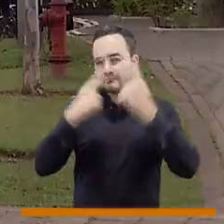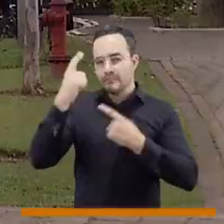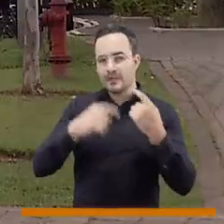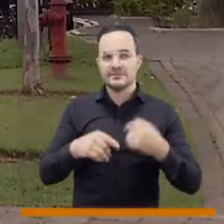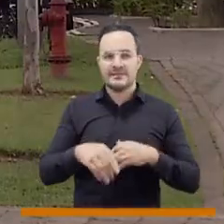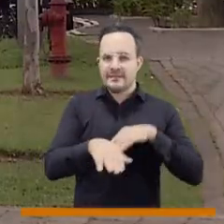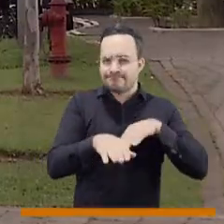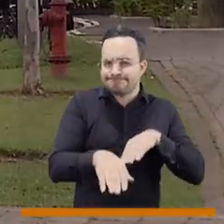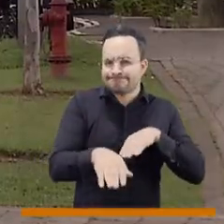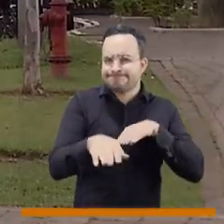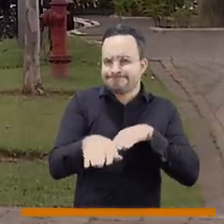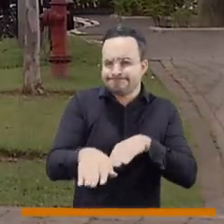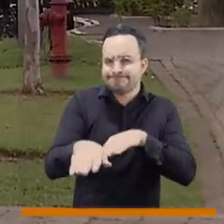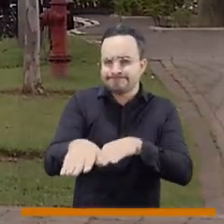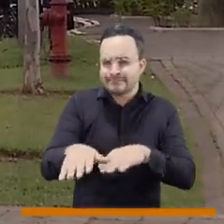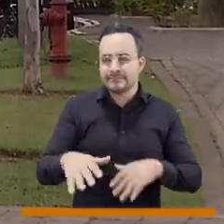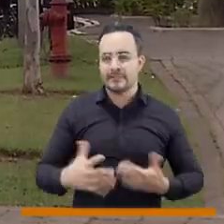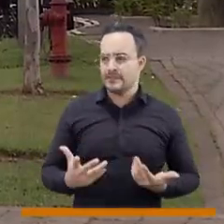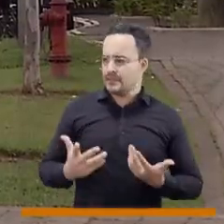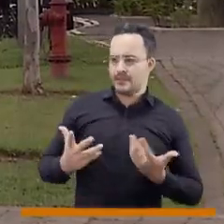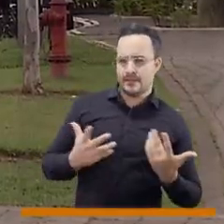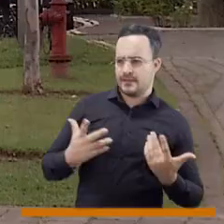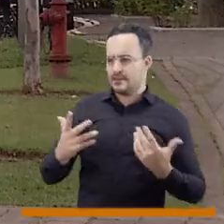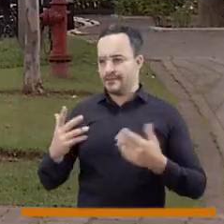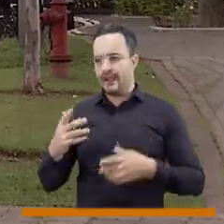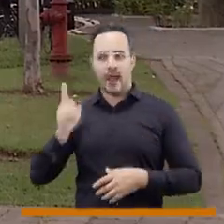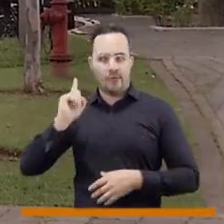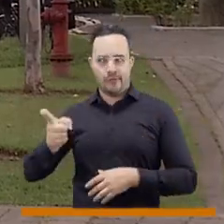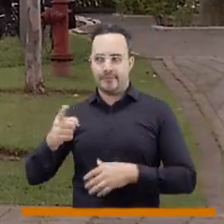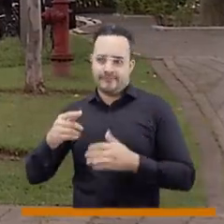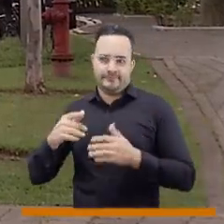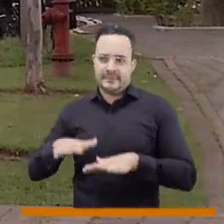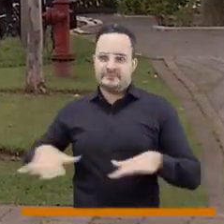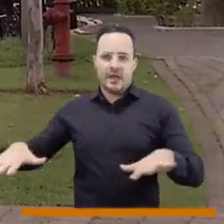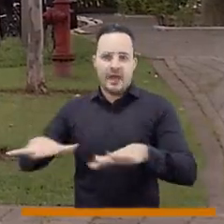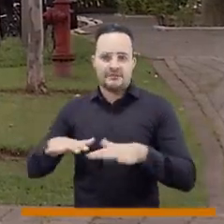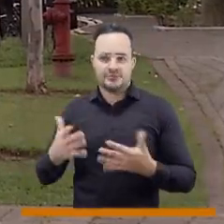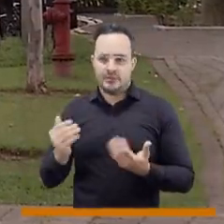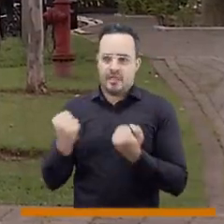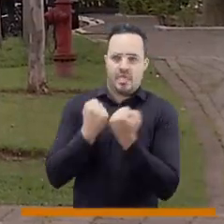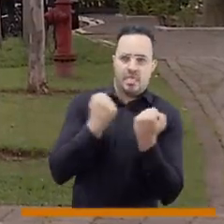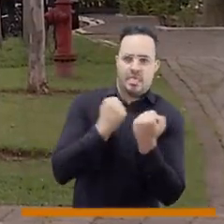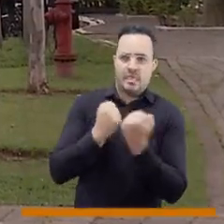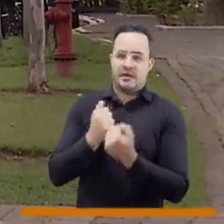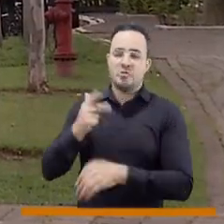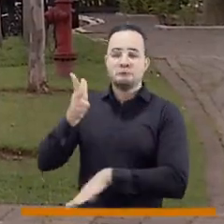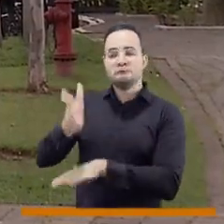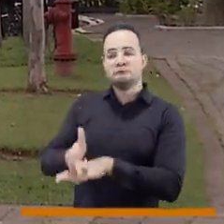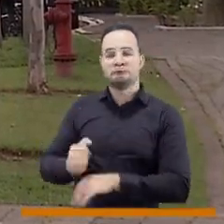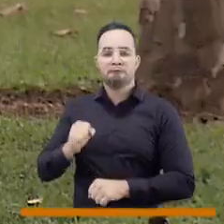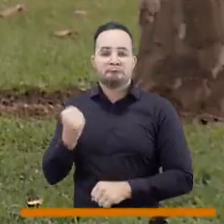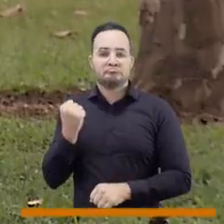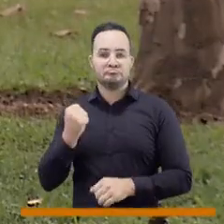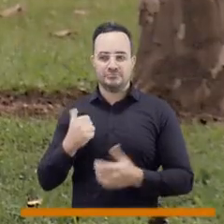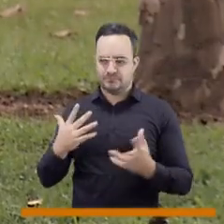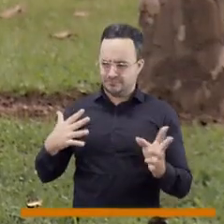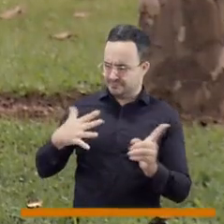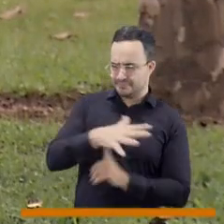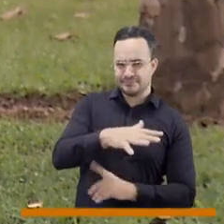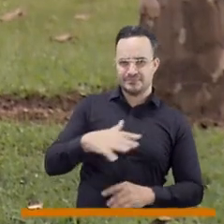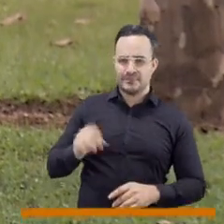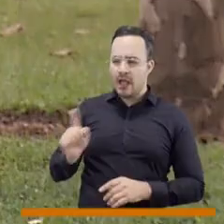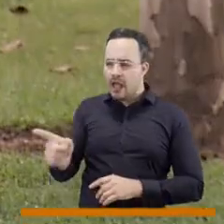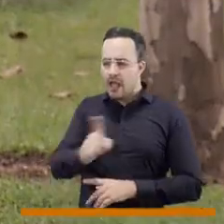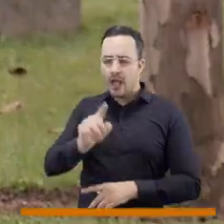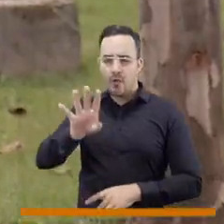congestión vial, como lo decía ahorita, se acercan al 40% por el mal parqueo, o el mal parqueo representa el 40% de la congestión